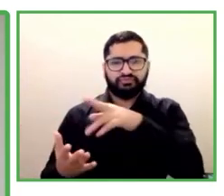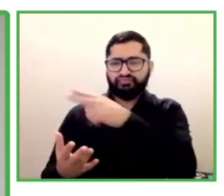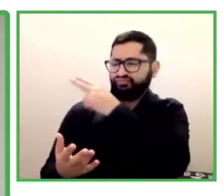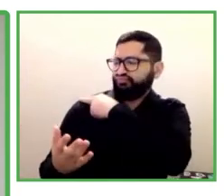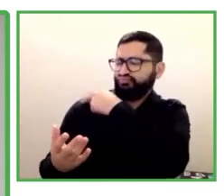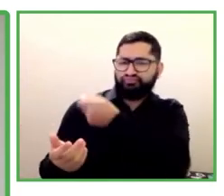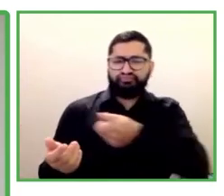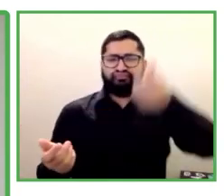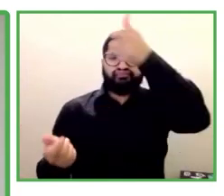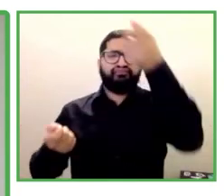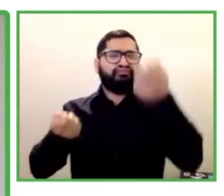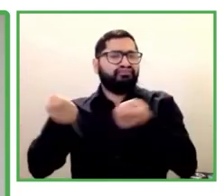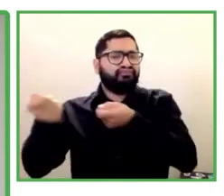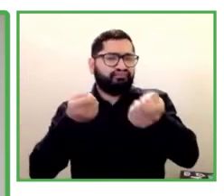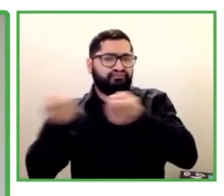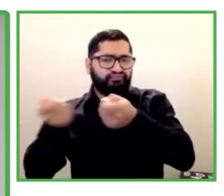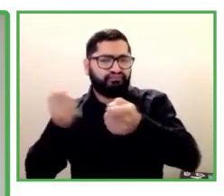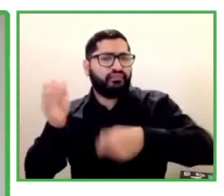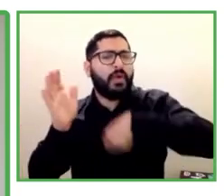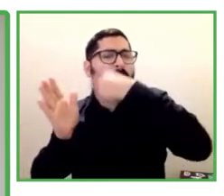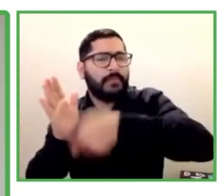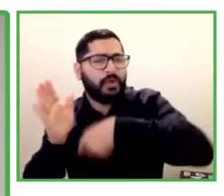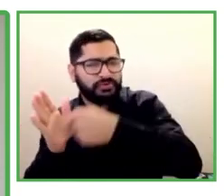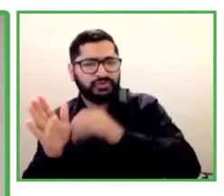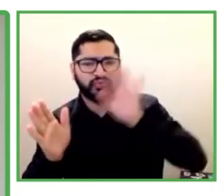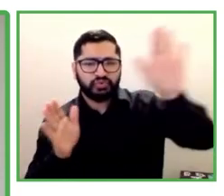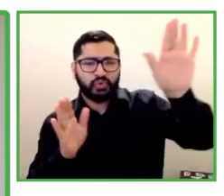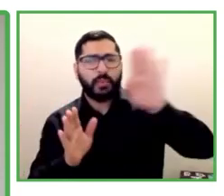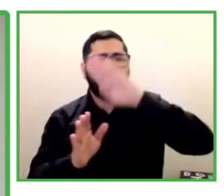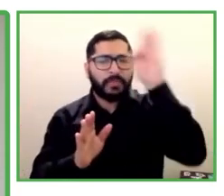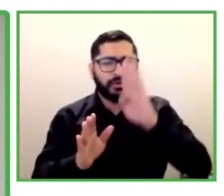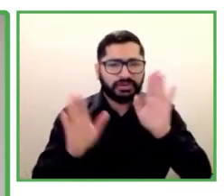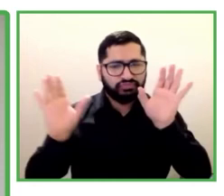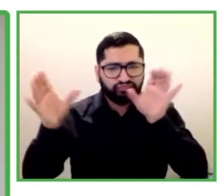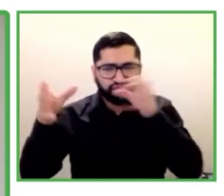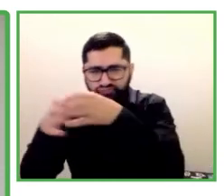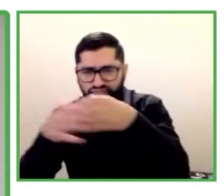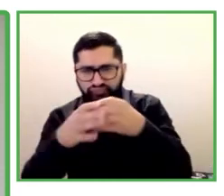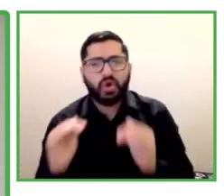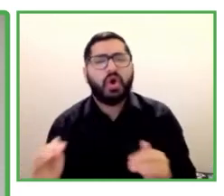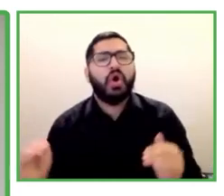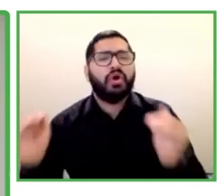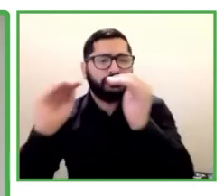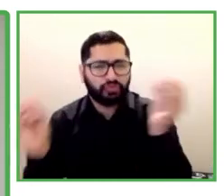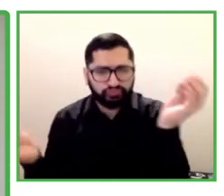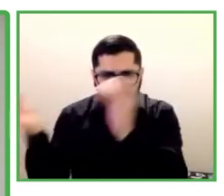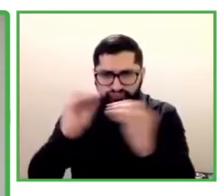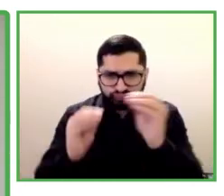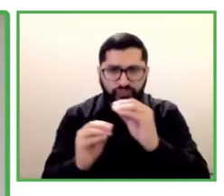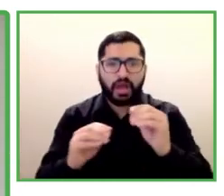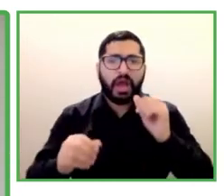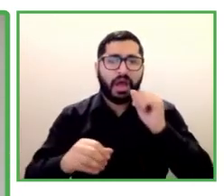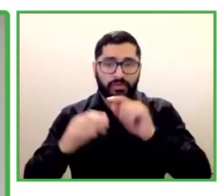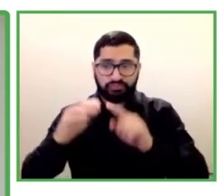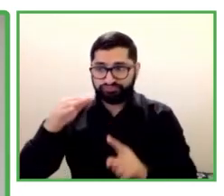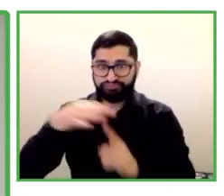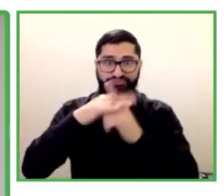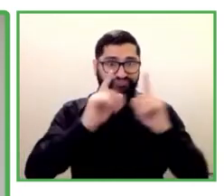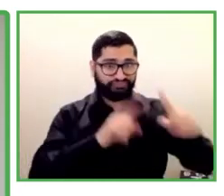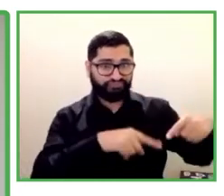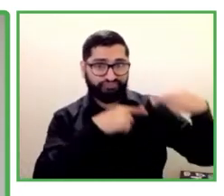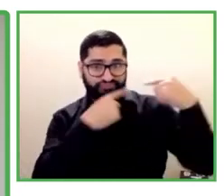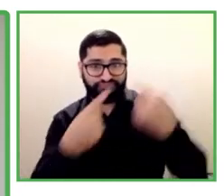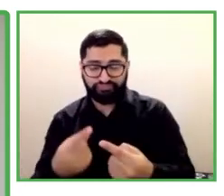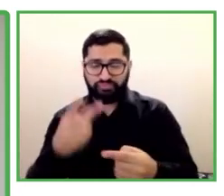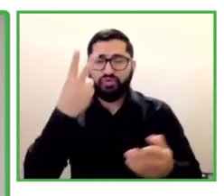gubernamental que fue creada en 2002, con el objetivo de establecer la comunicación al servicio de la inclusión en la sociedad,